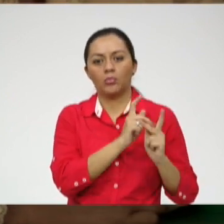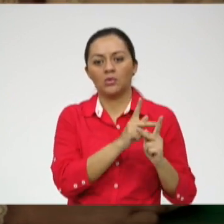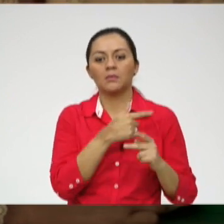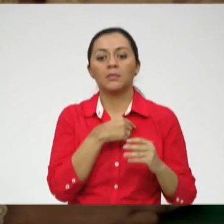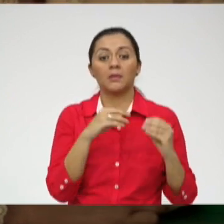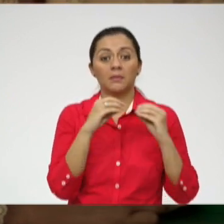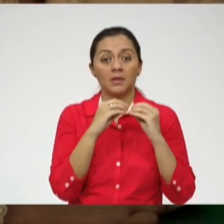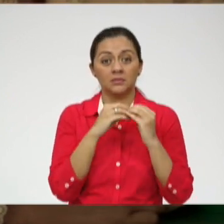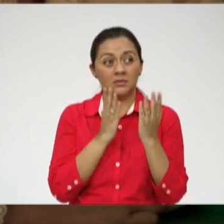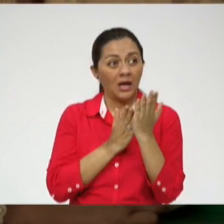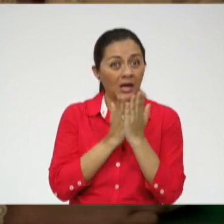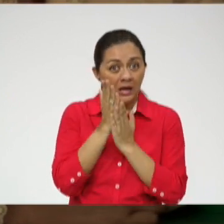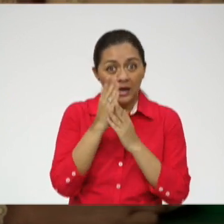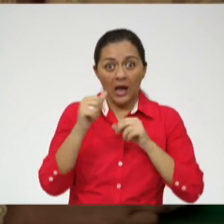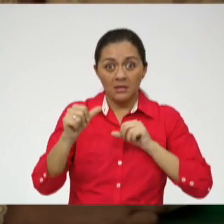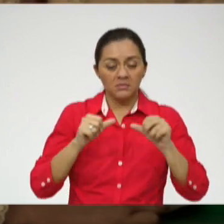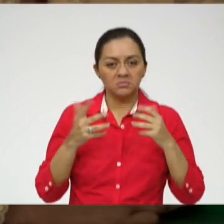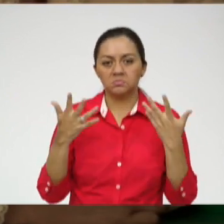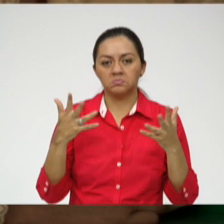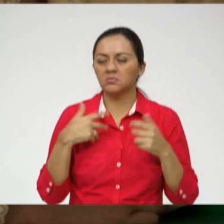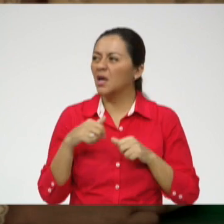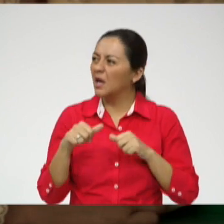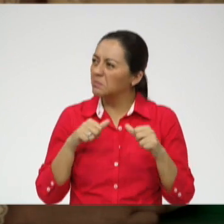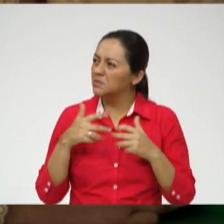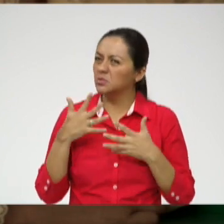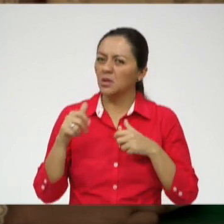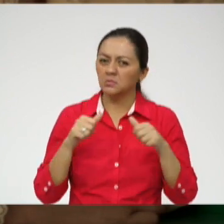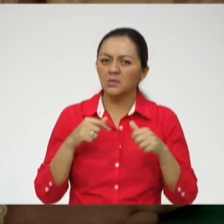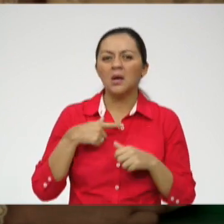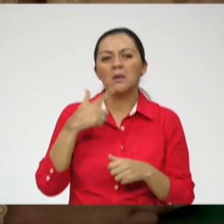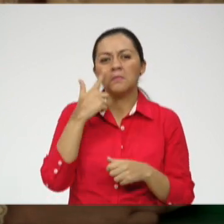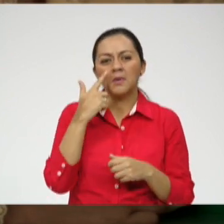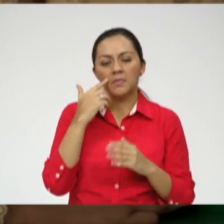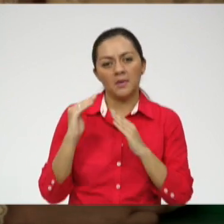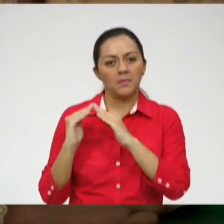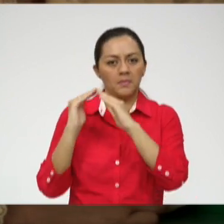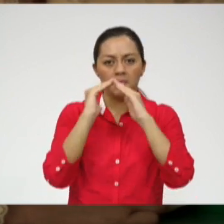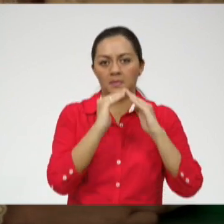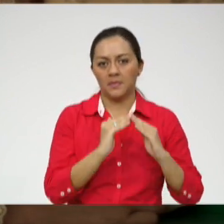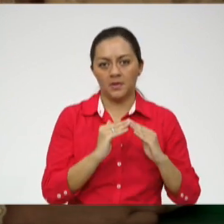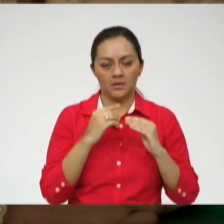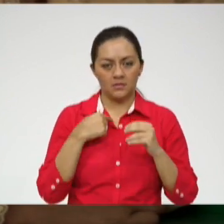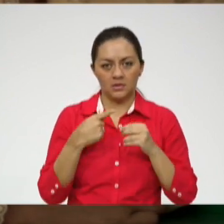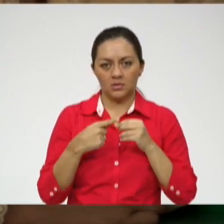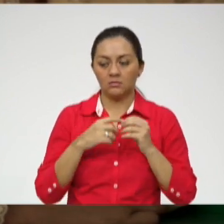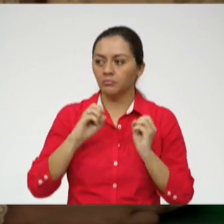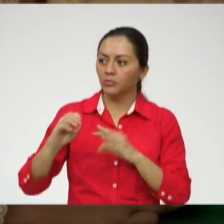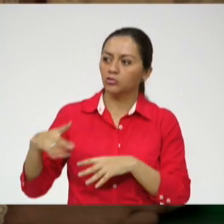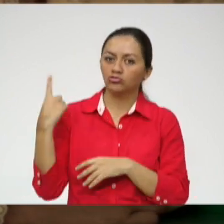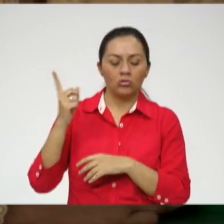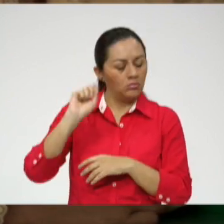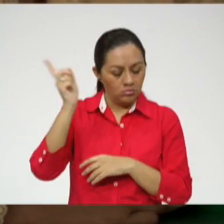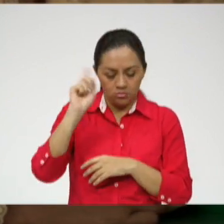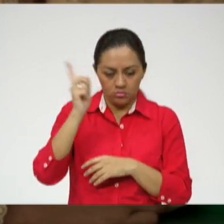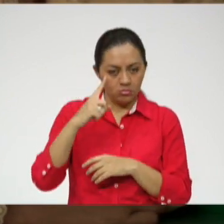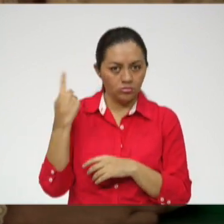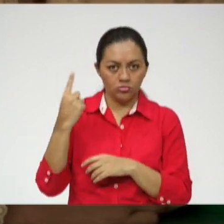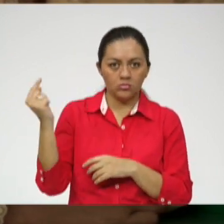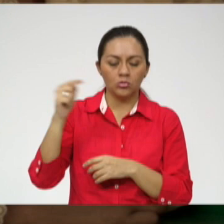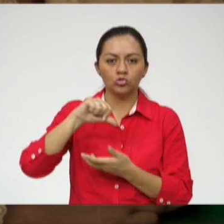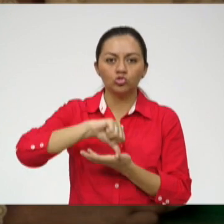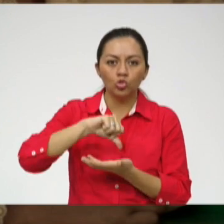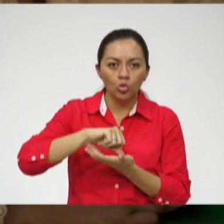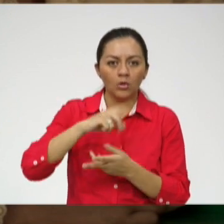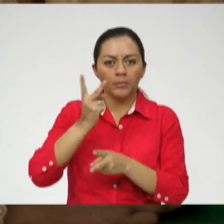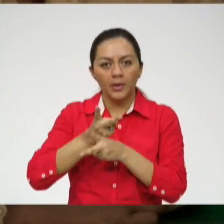como la carrera que yo quiero no había allá, entonces mis papás hicieron venirse a vivir acá. O no querían dejarme sola, por lo que hice que la ciudad,